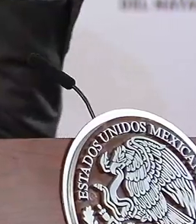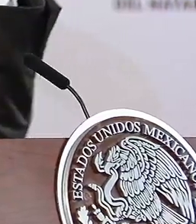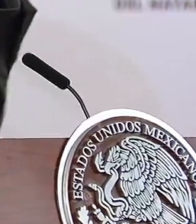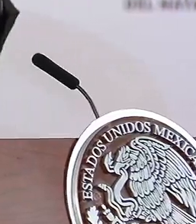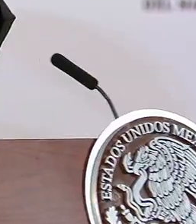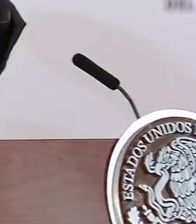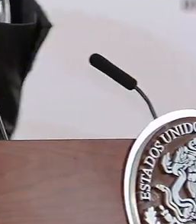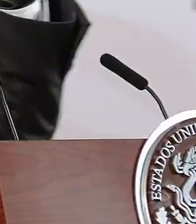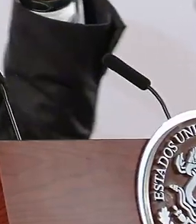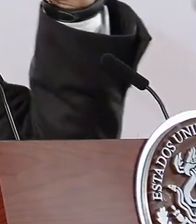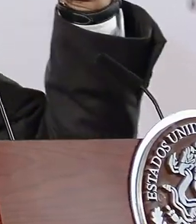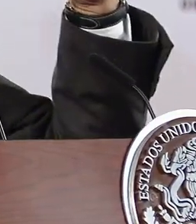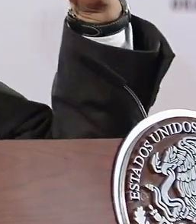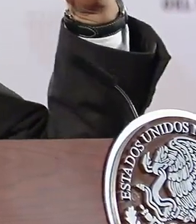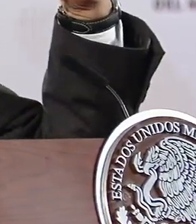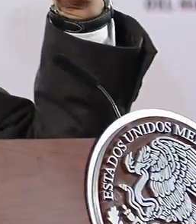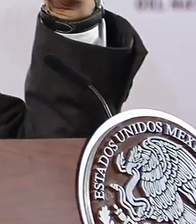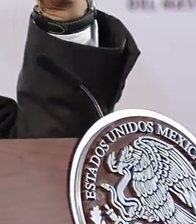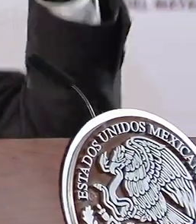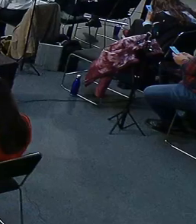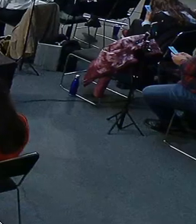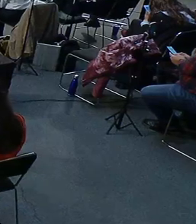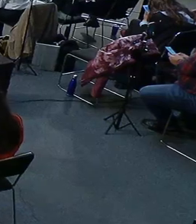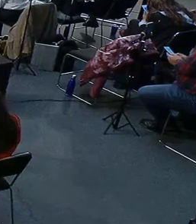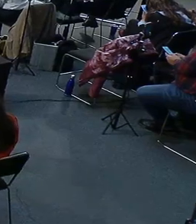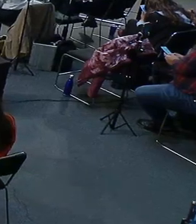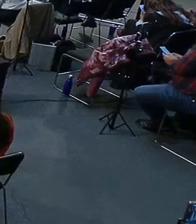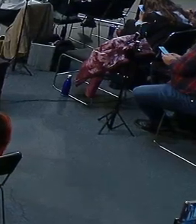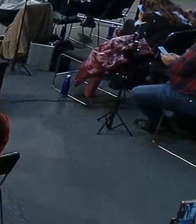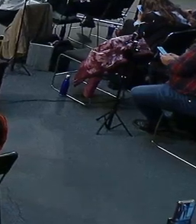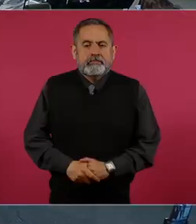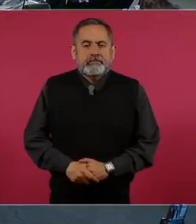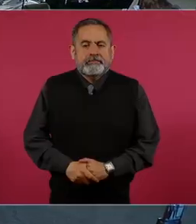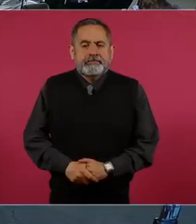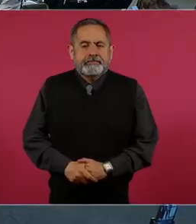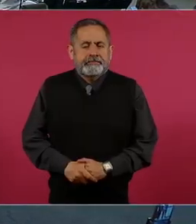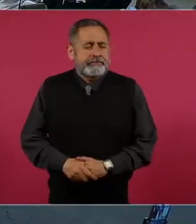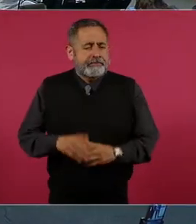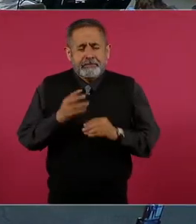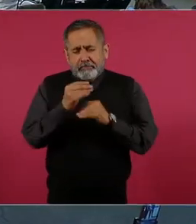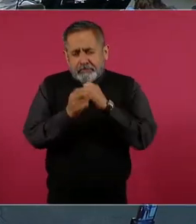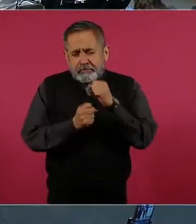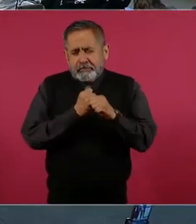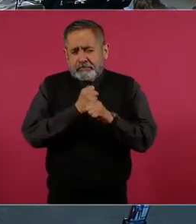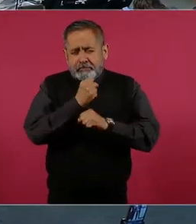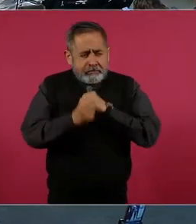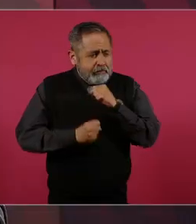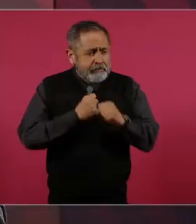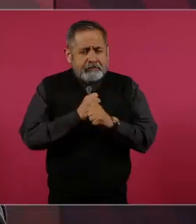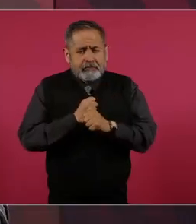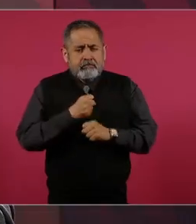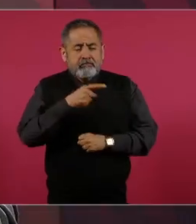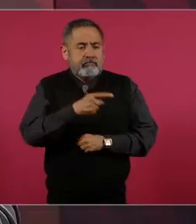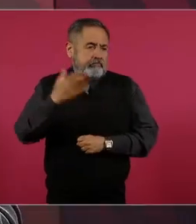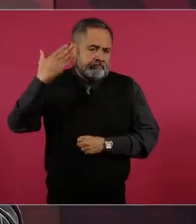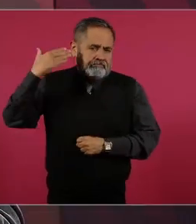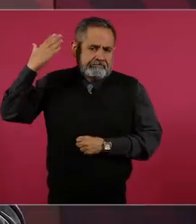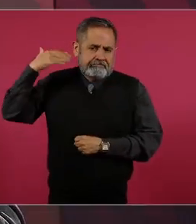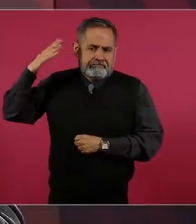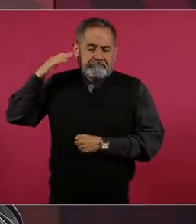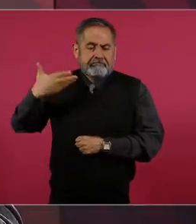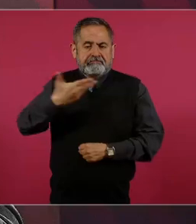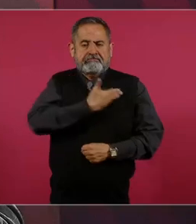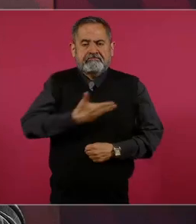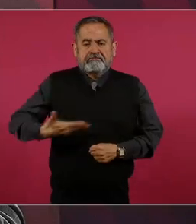después de siglos de que el poder era el presidente,